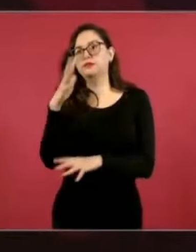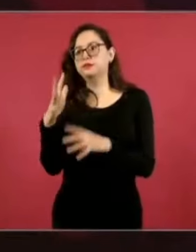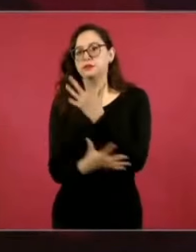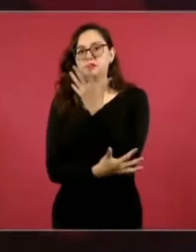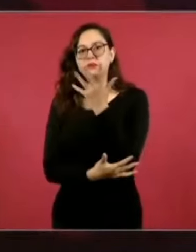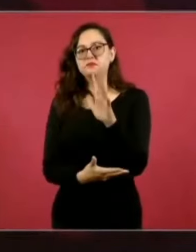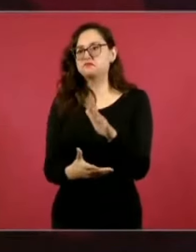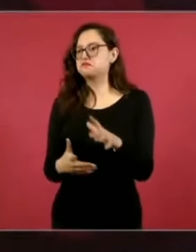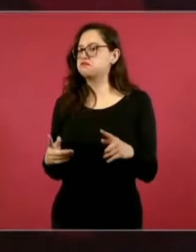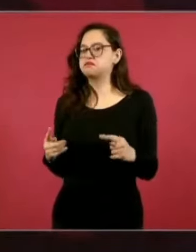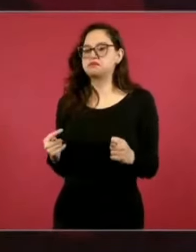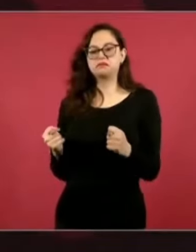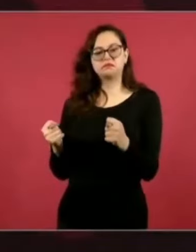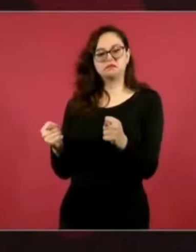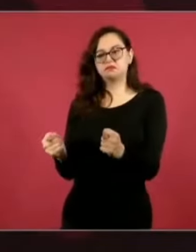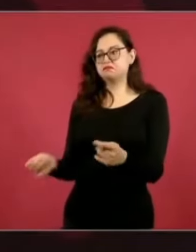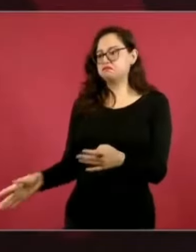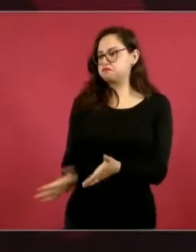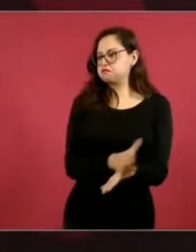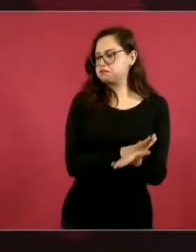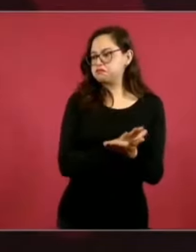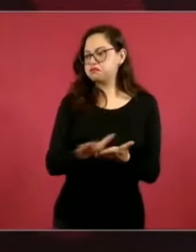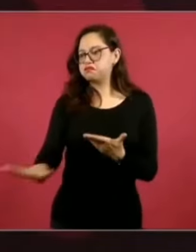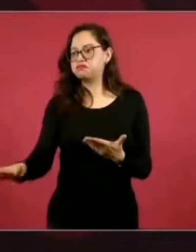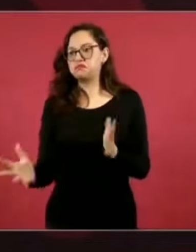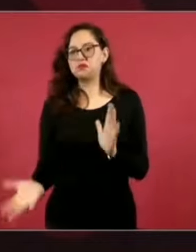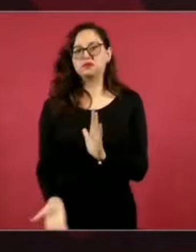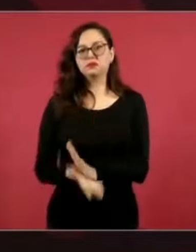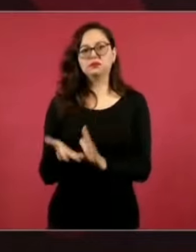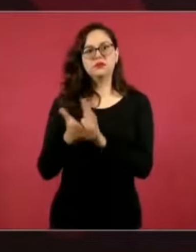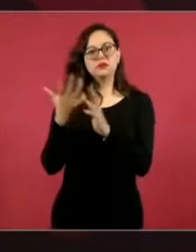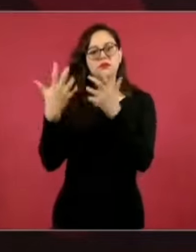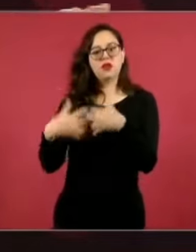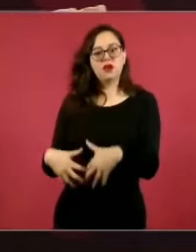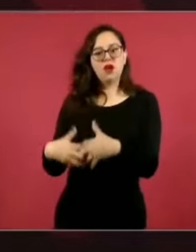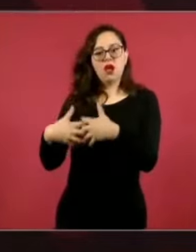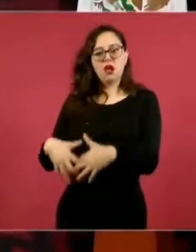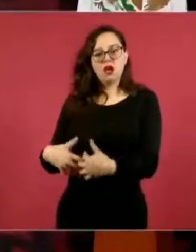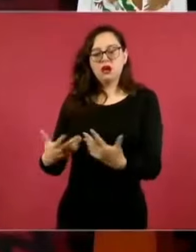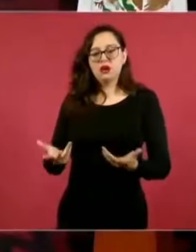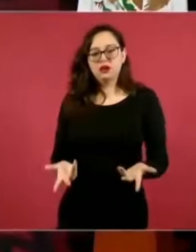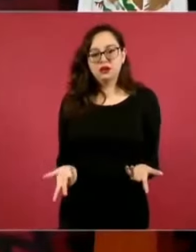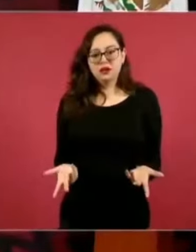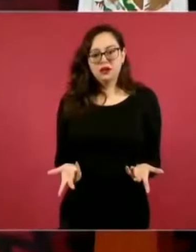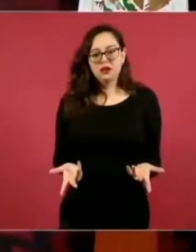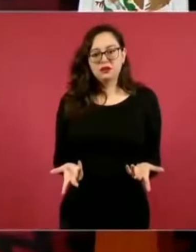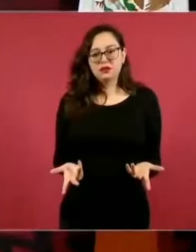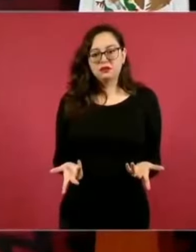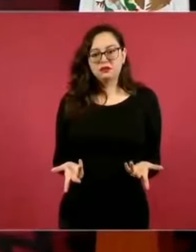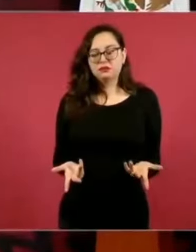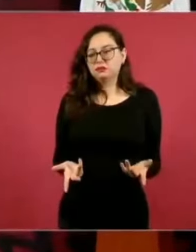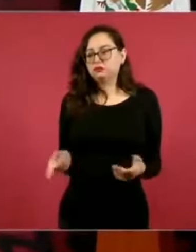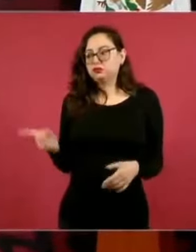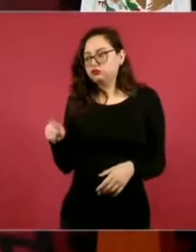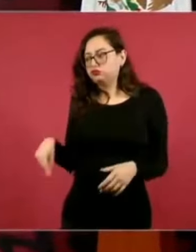a Estados Unidos. Entonces, no había